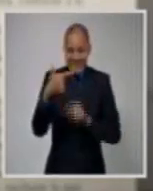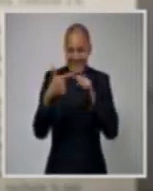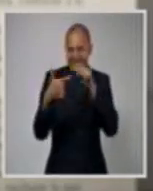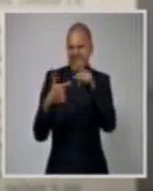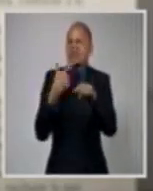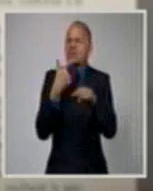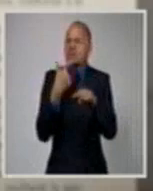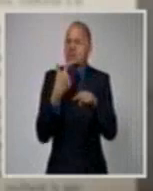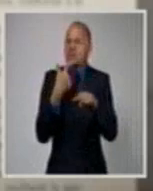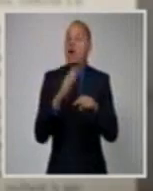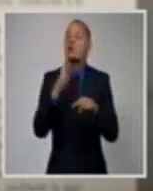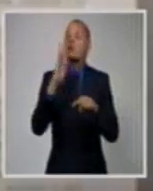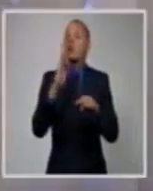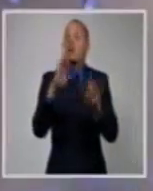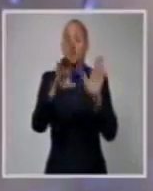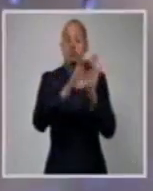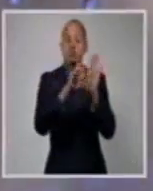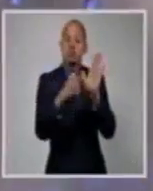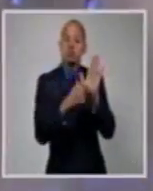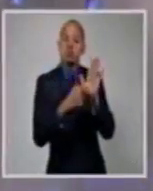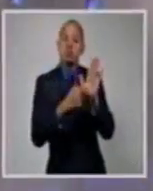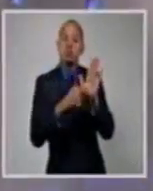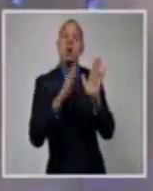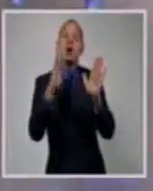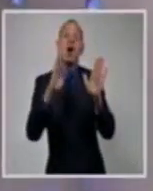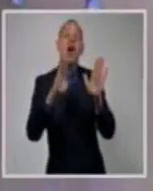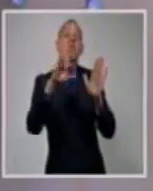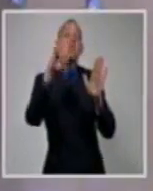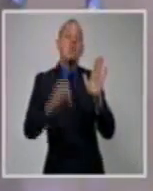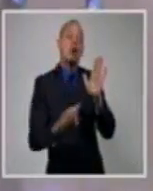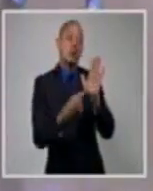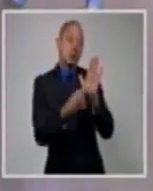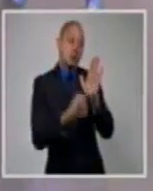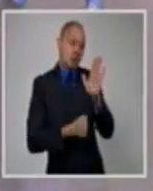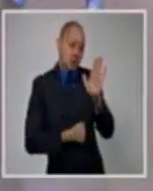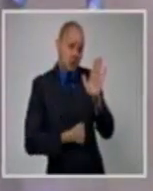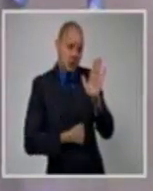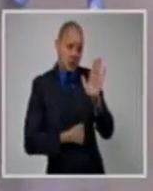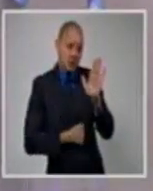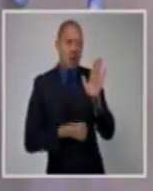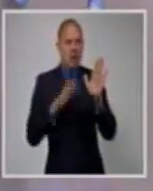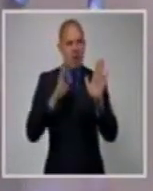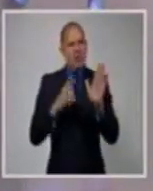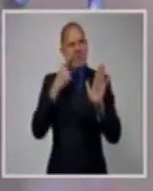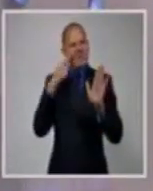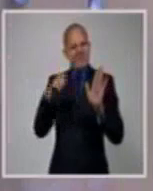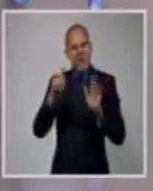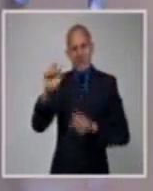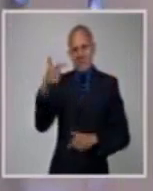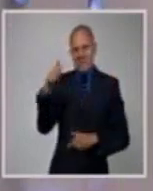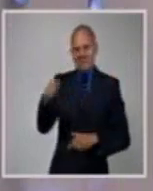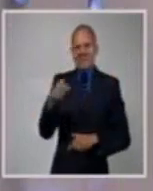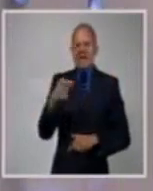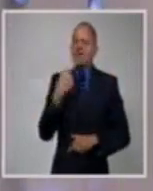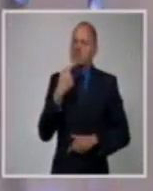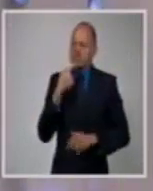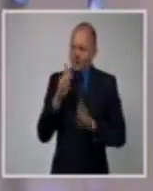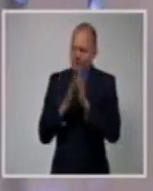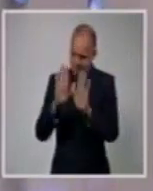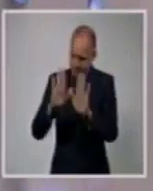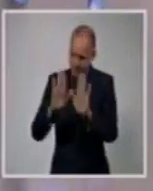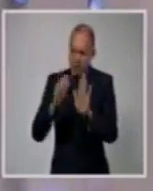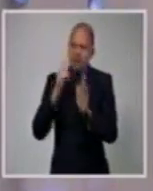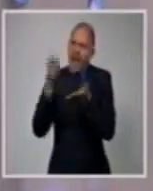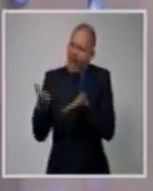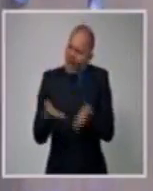¿Cuáles serían esos límites? El viceministro pidió una y otra vez que entraran, que dialogaran y la provocación, lo que fue